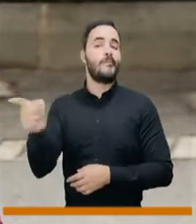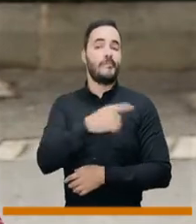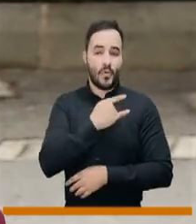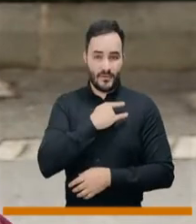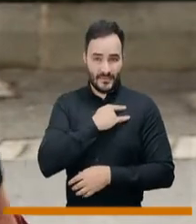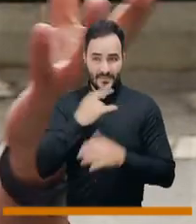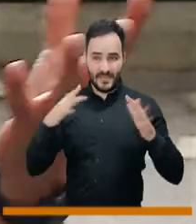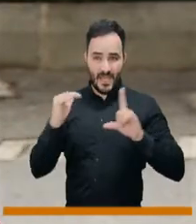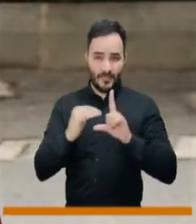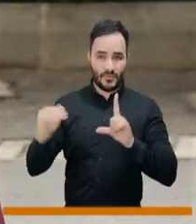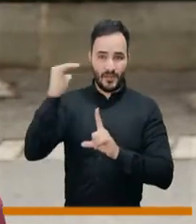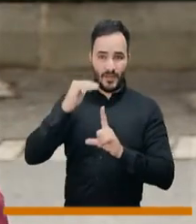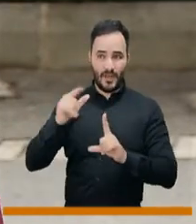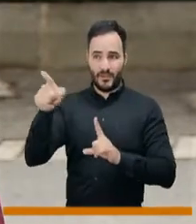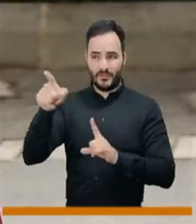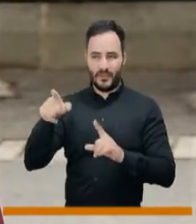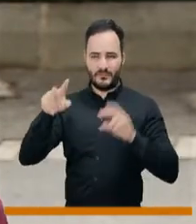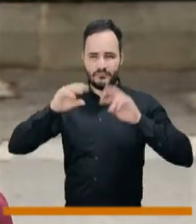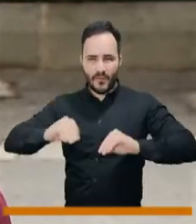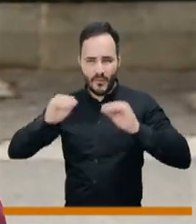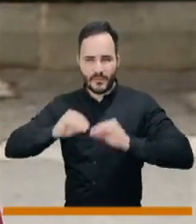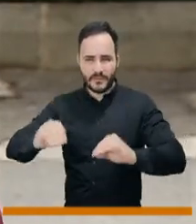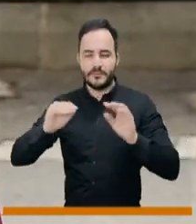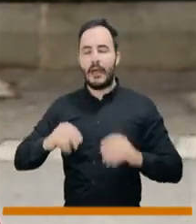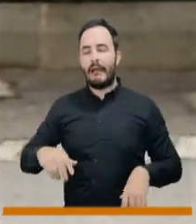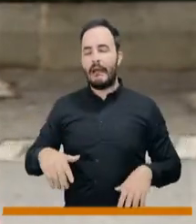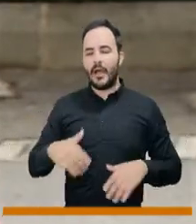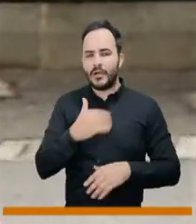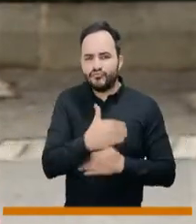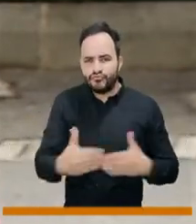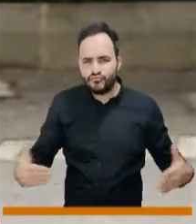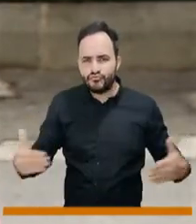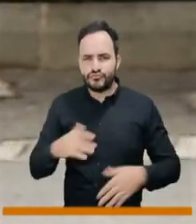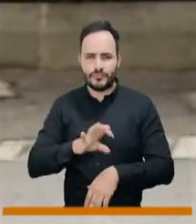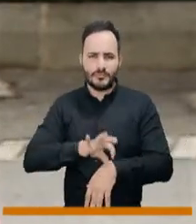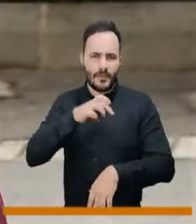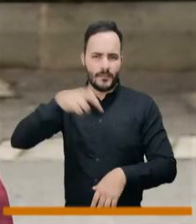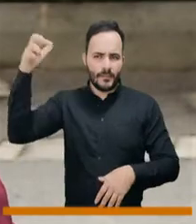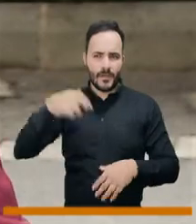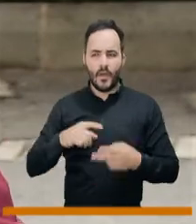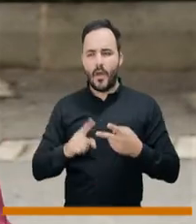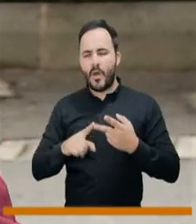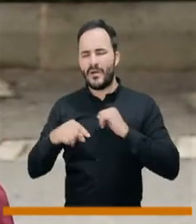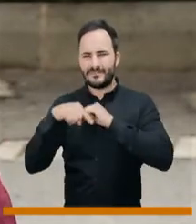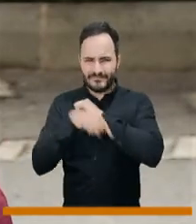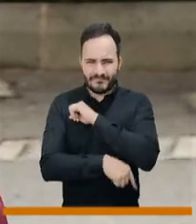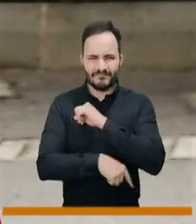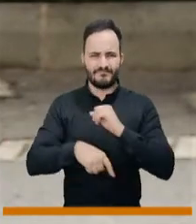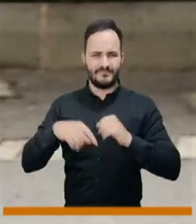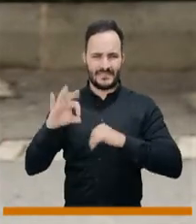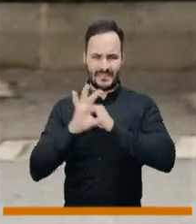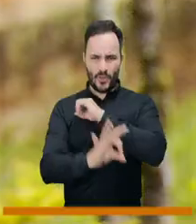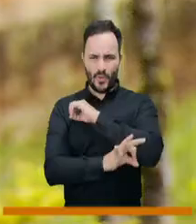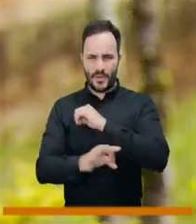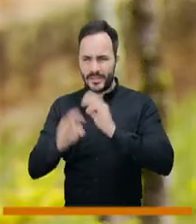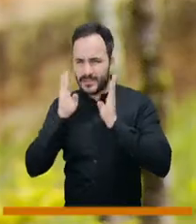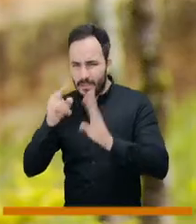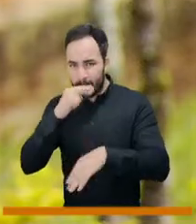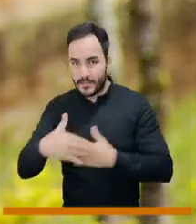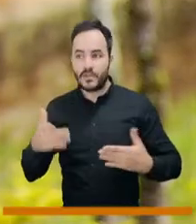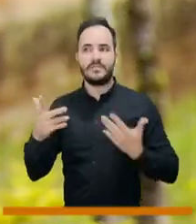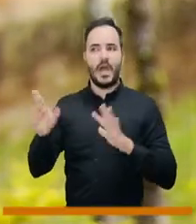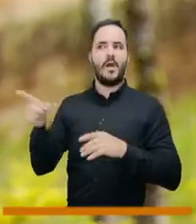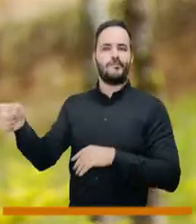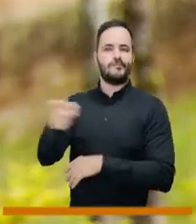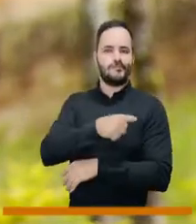las universidades en donde hay posgrados o, digamos, en materia de pediatría, digamos, psiquiátrica, de atención